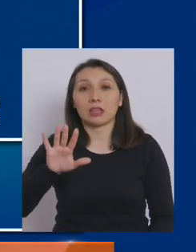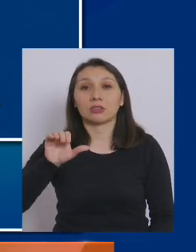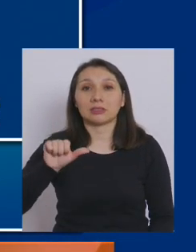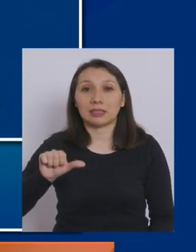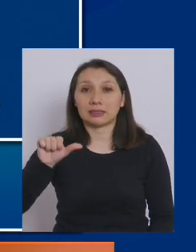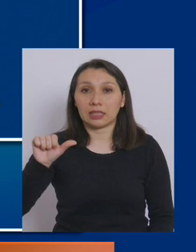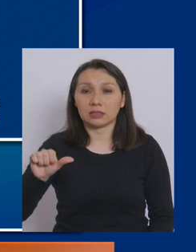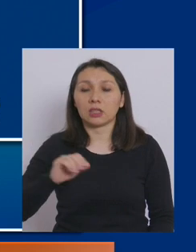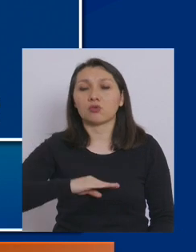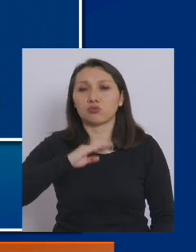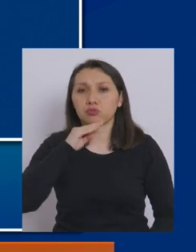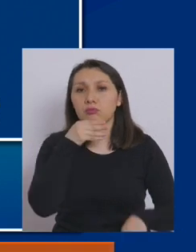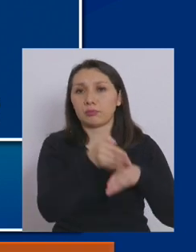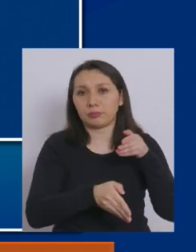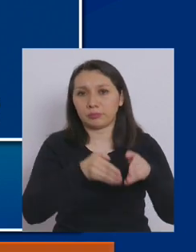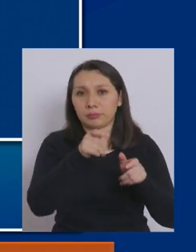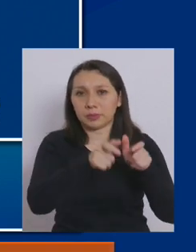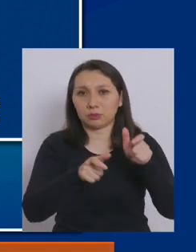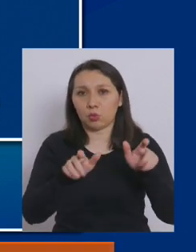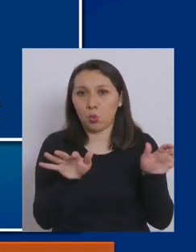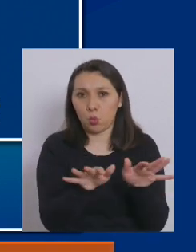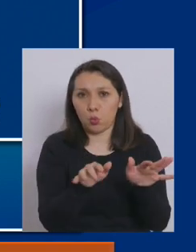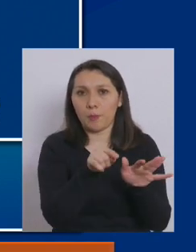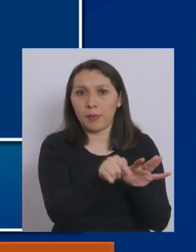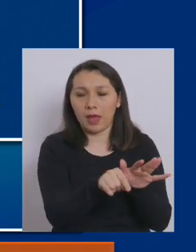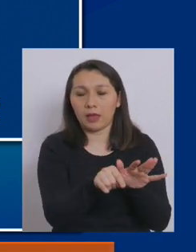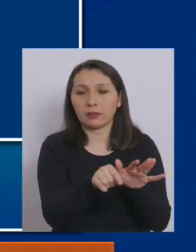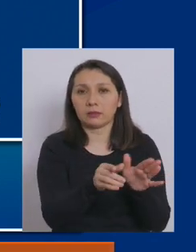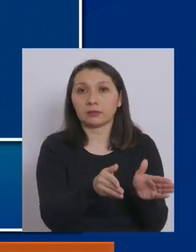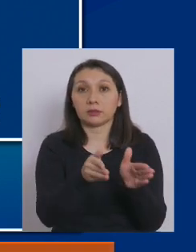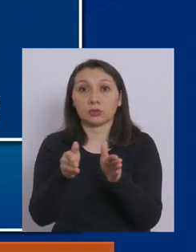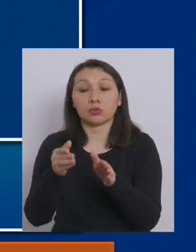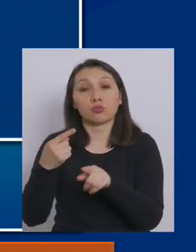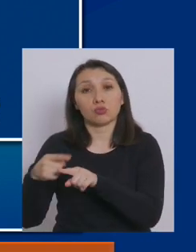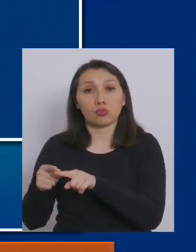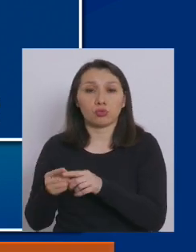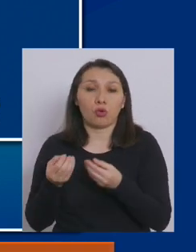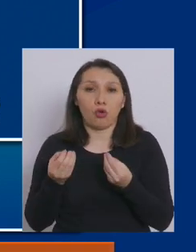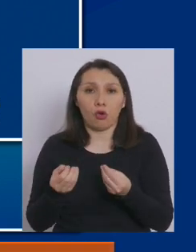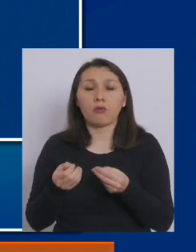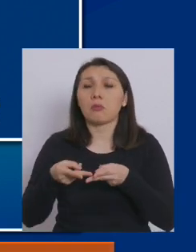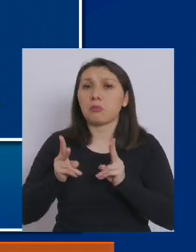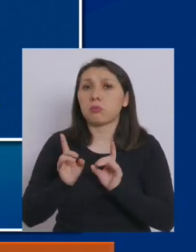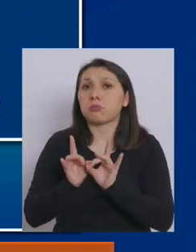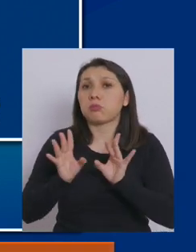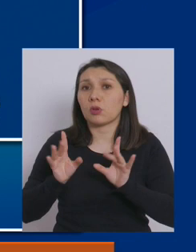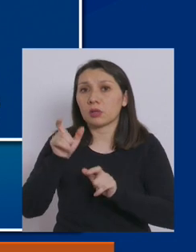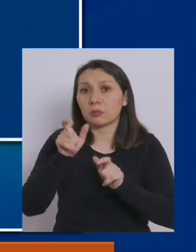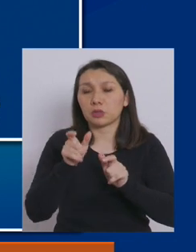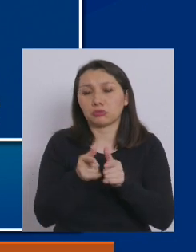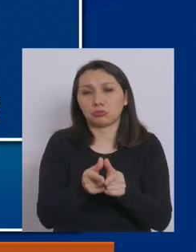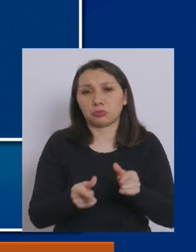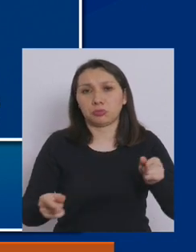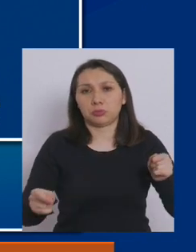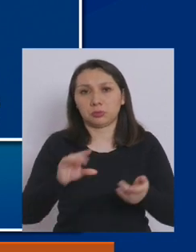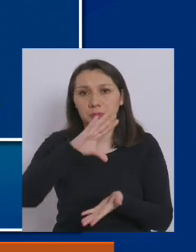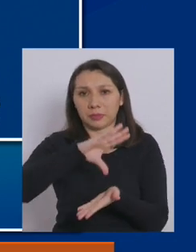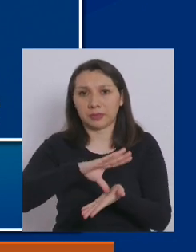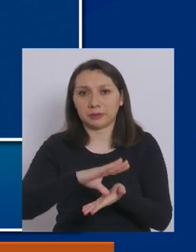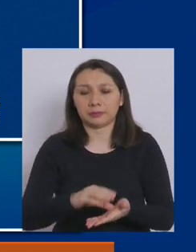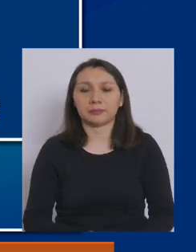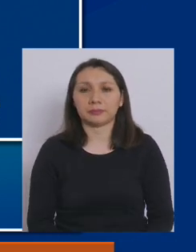están ocupados y el resto, obviamente, disponible a lo largo de todo el país.